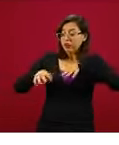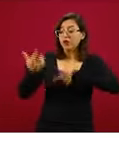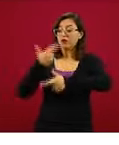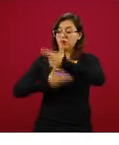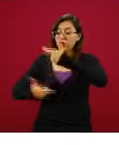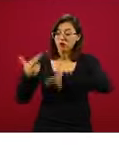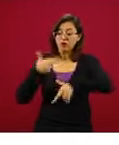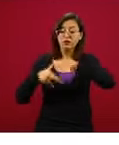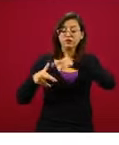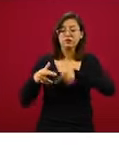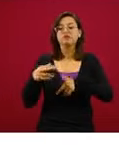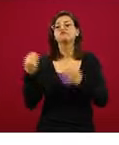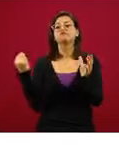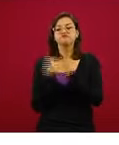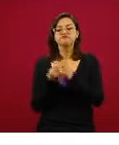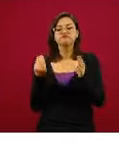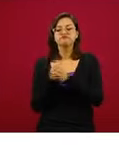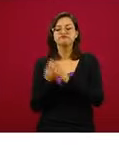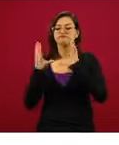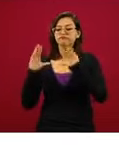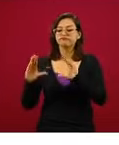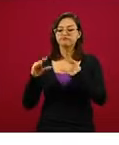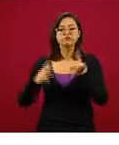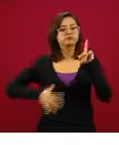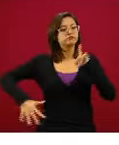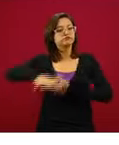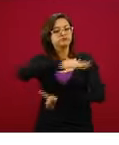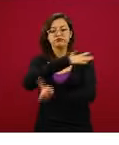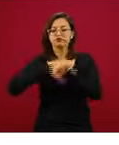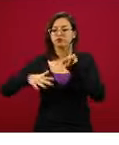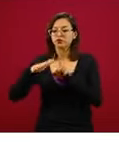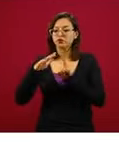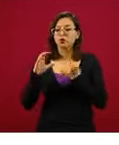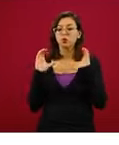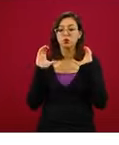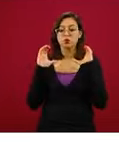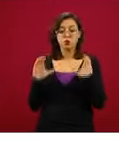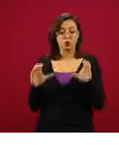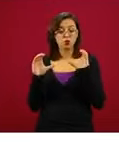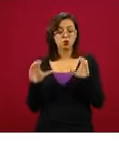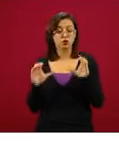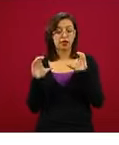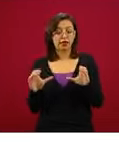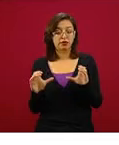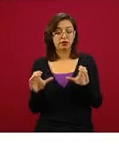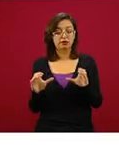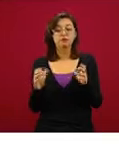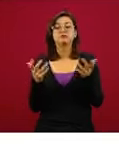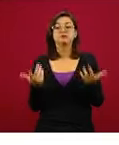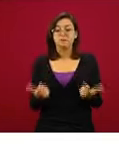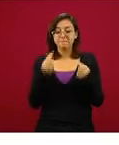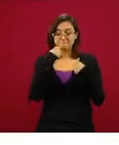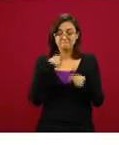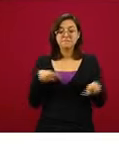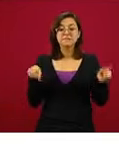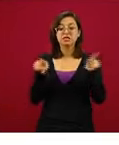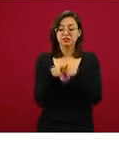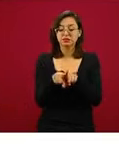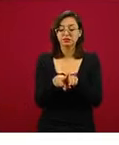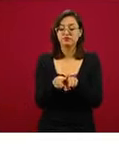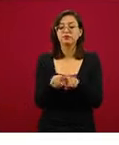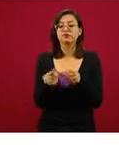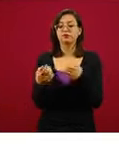tengan un ambiente laboral seguro, para que haya tiempo que las empresas